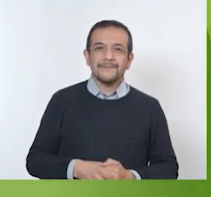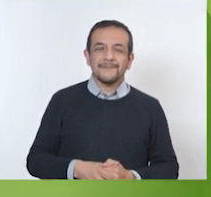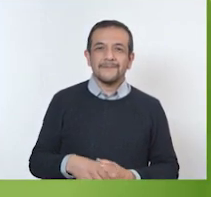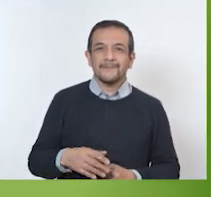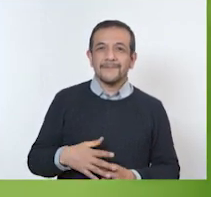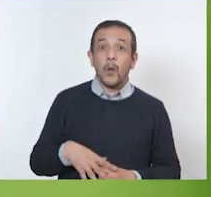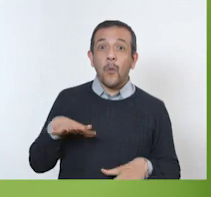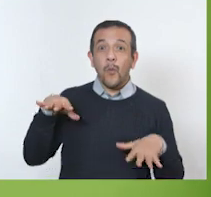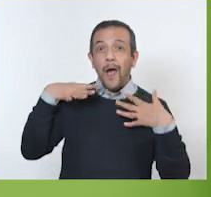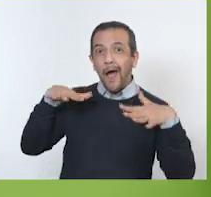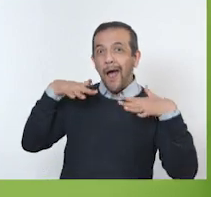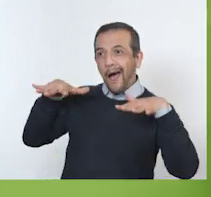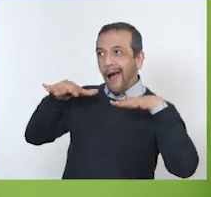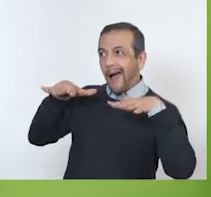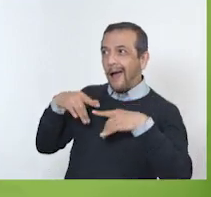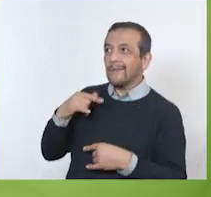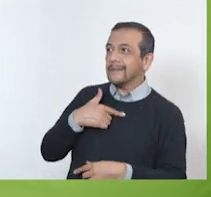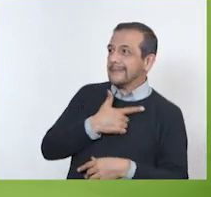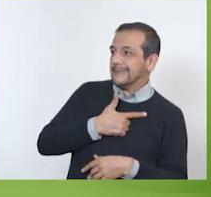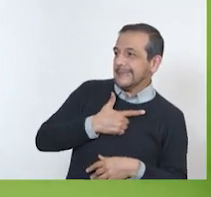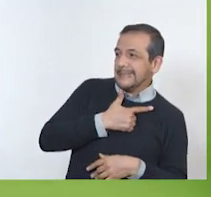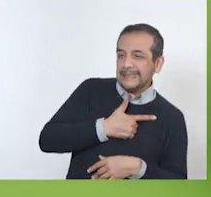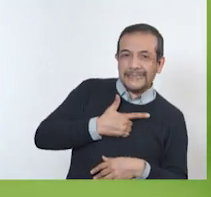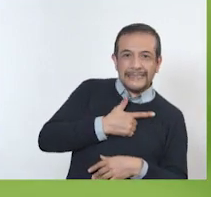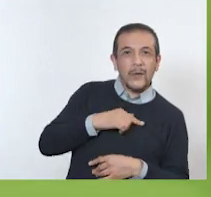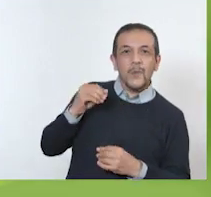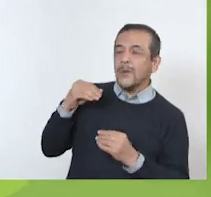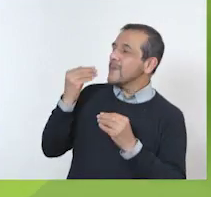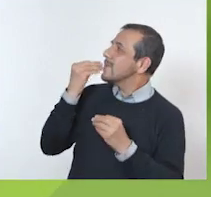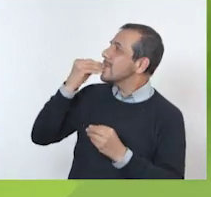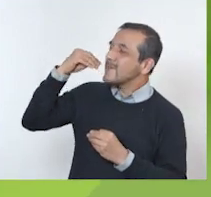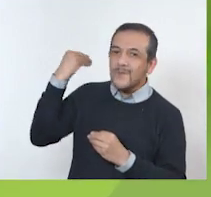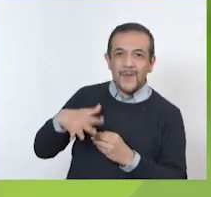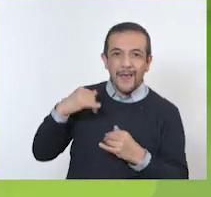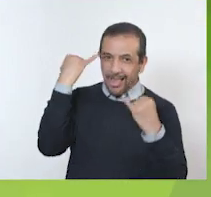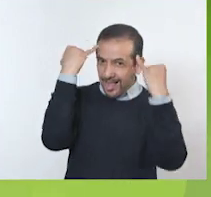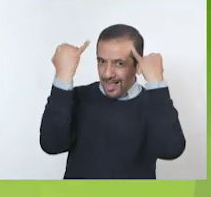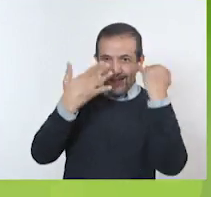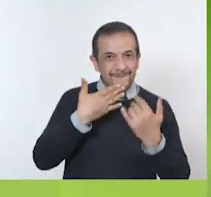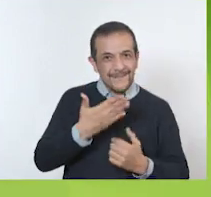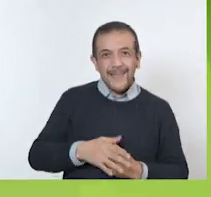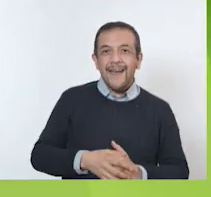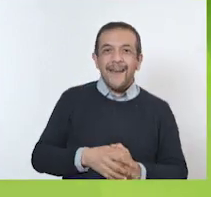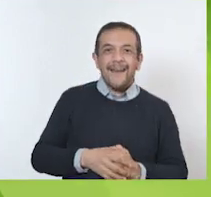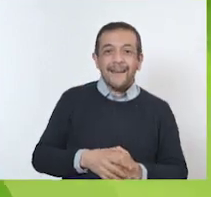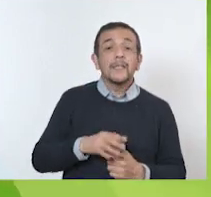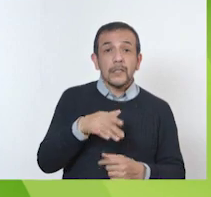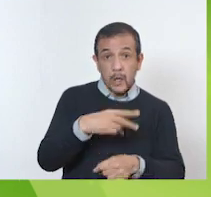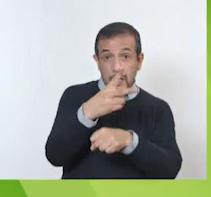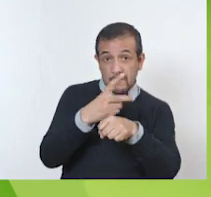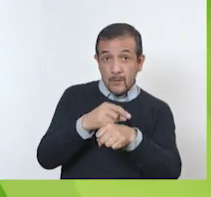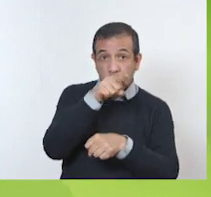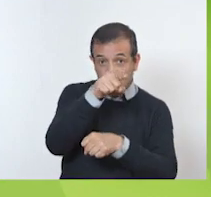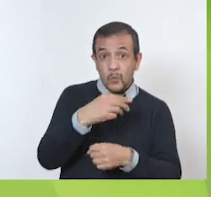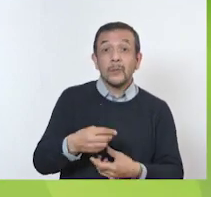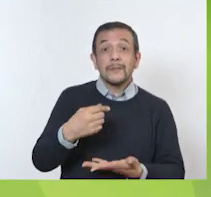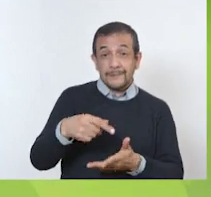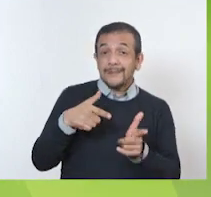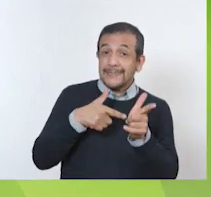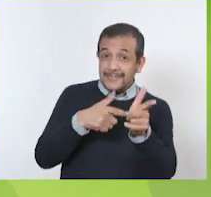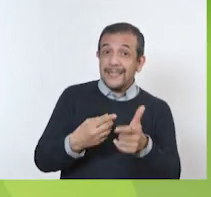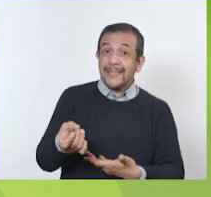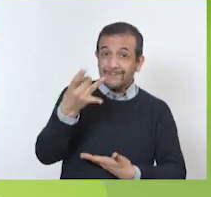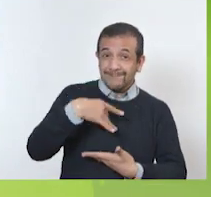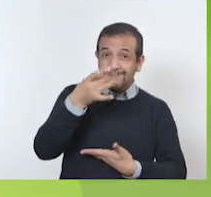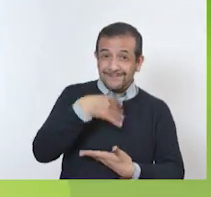¡Guau de perro! ¡Me encantaron! ¡Son súper creativos! Los invitamos a que nos sigan compartiendo sus trabajos,